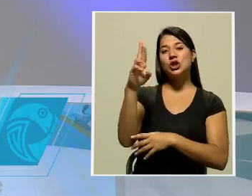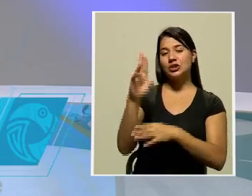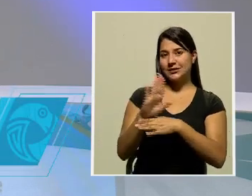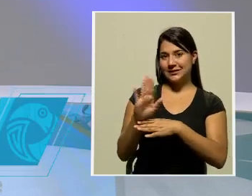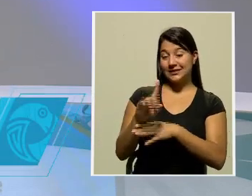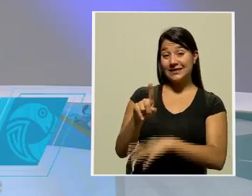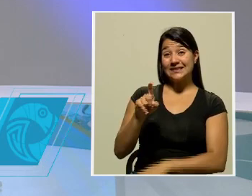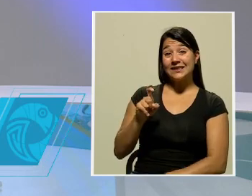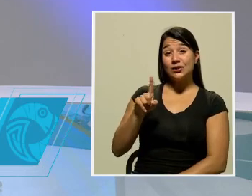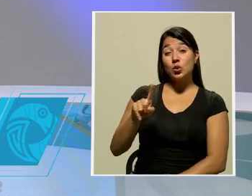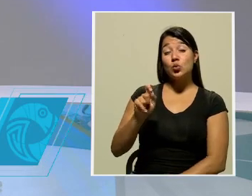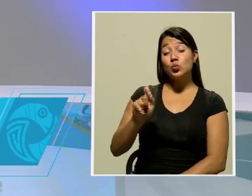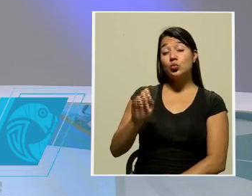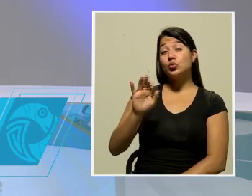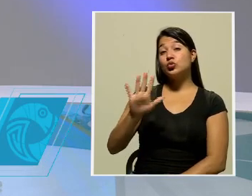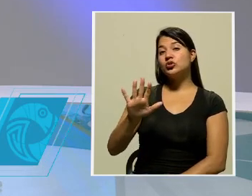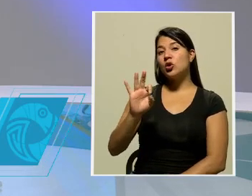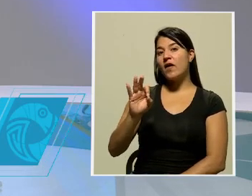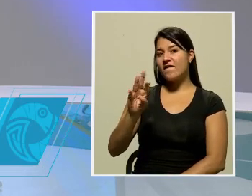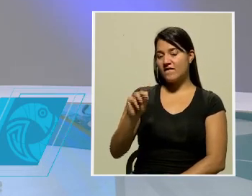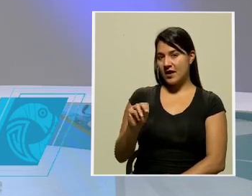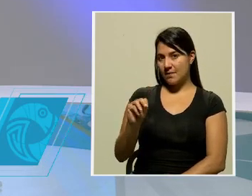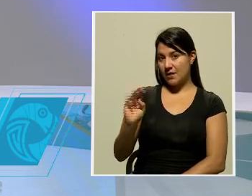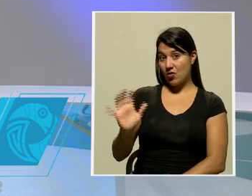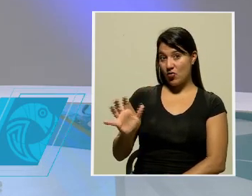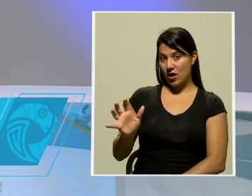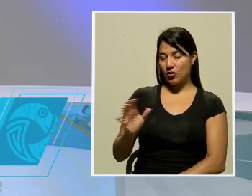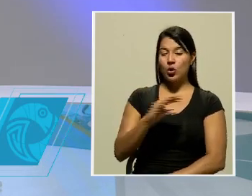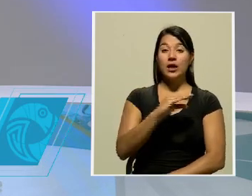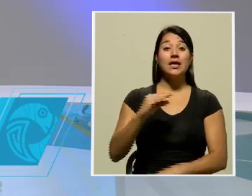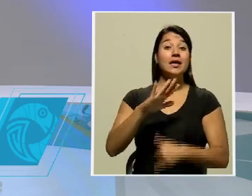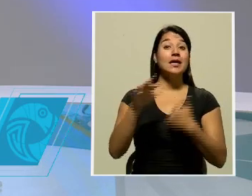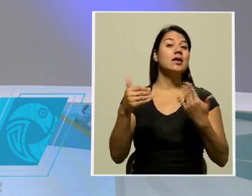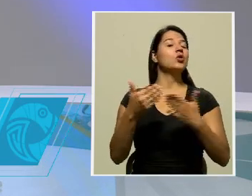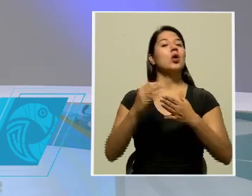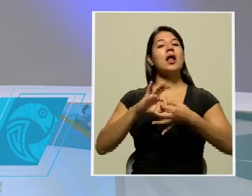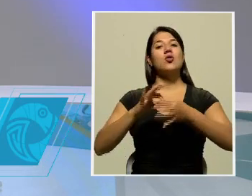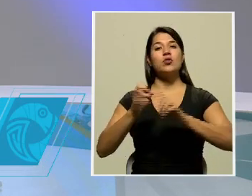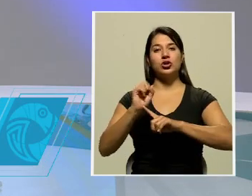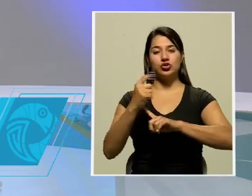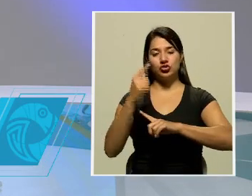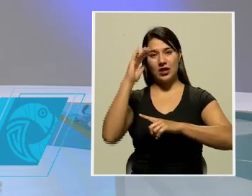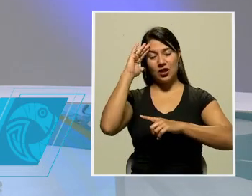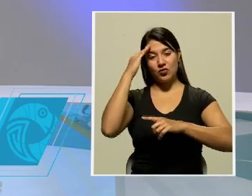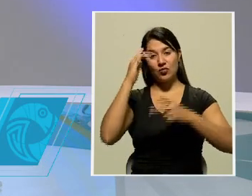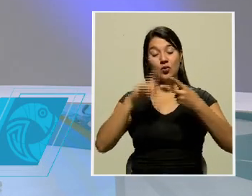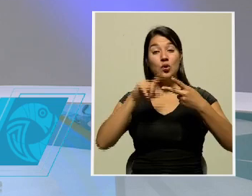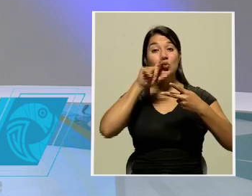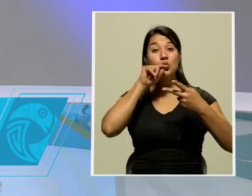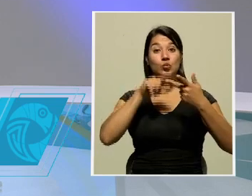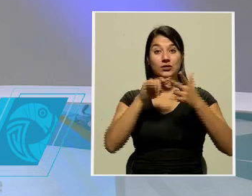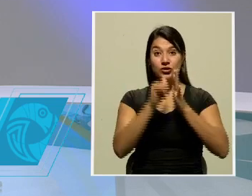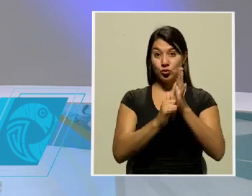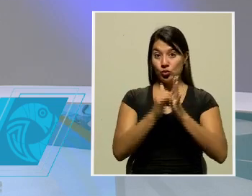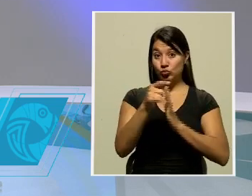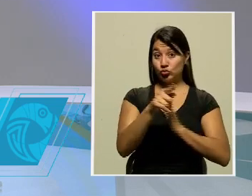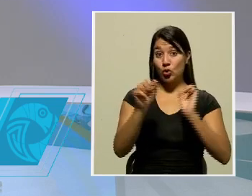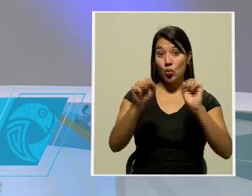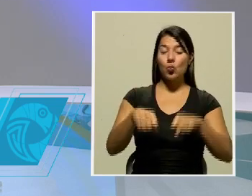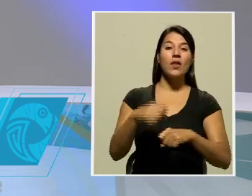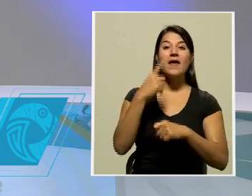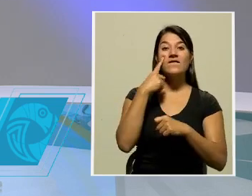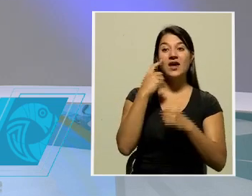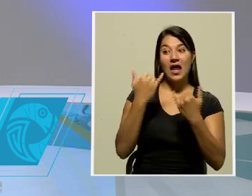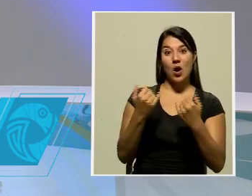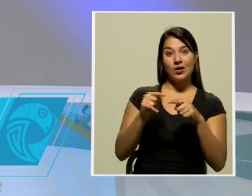la 101.5 FM de Costa Rica Radio y a través de todas nuestras redes sociales, Facebook, Twitter y YouTube. Ustedes lo pueden ver en la parte